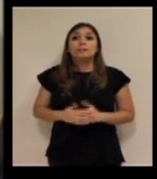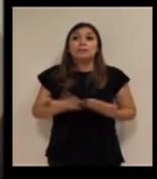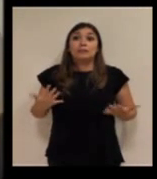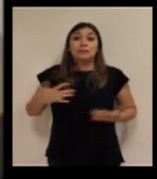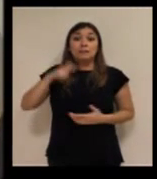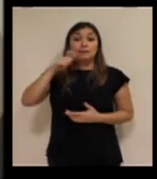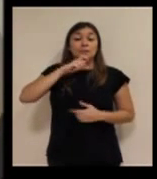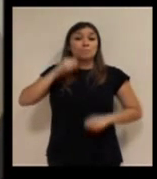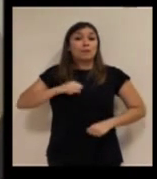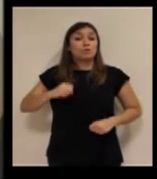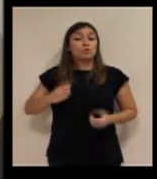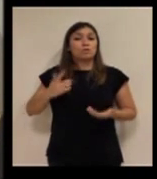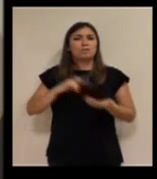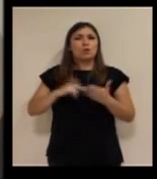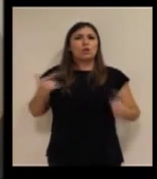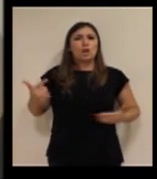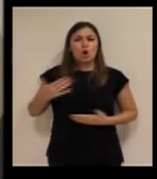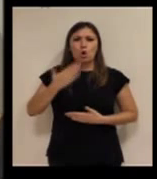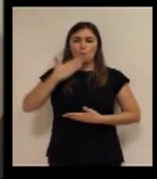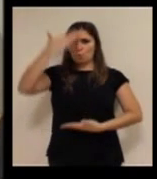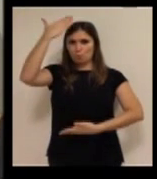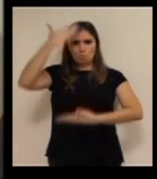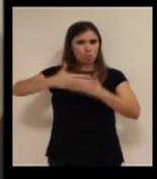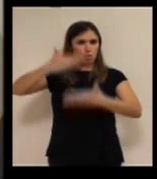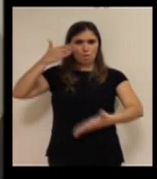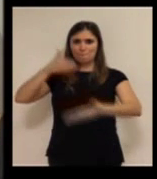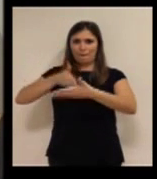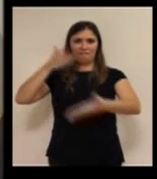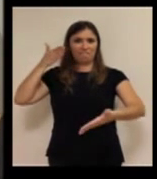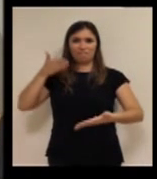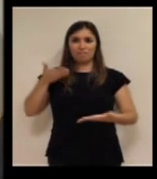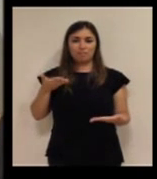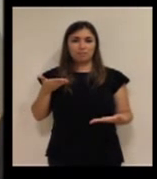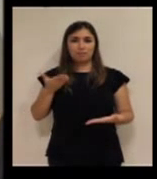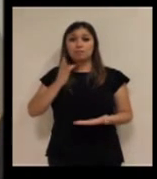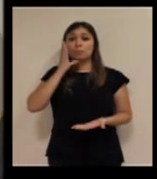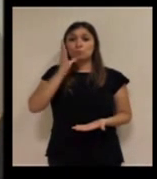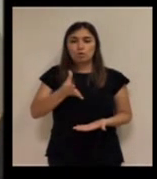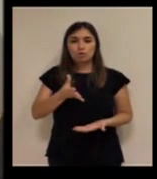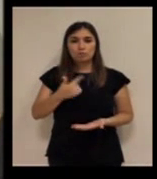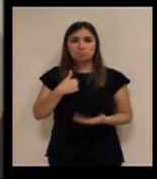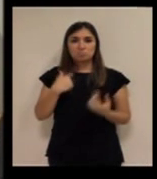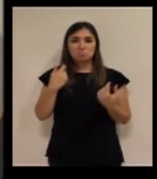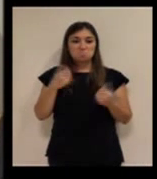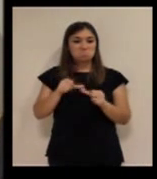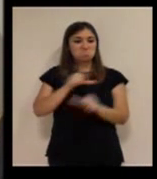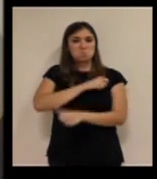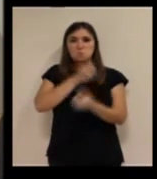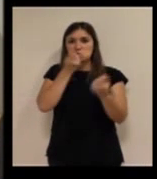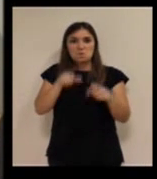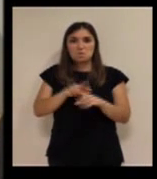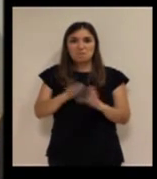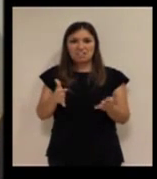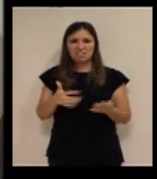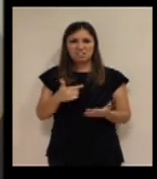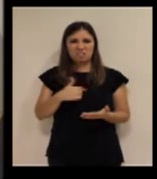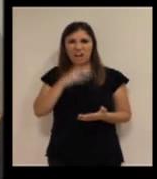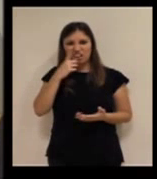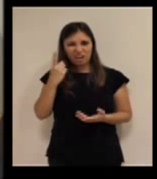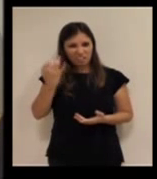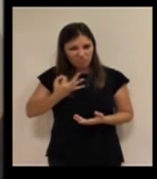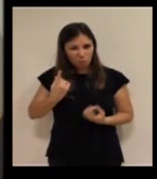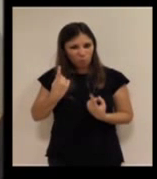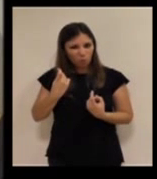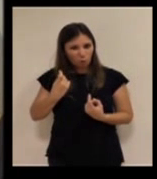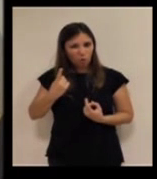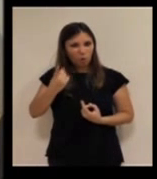principio, la tecnología para él es un muro. Es decir, es un muro, ¿por qué? Porque no lo han necesitado y no concibe la necesidad ni la